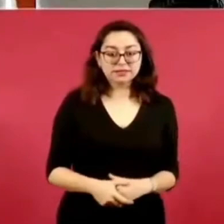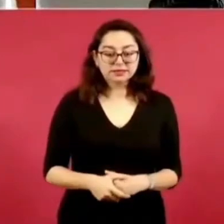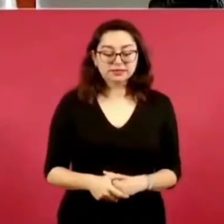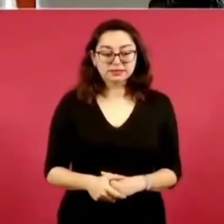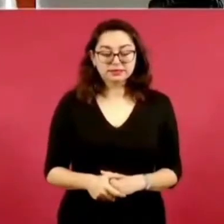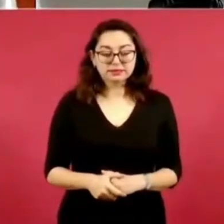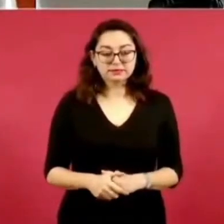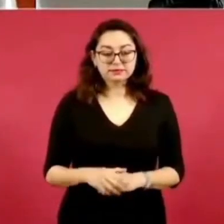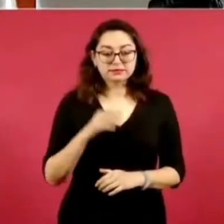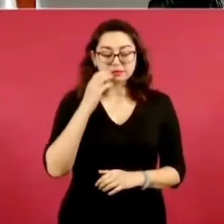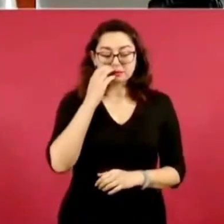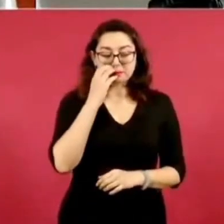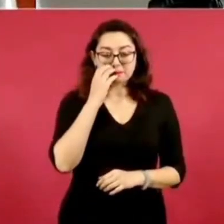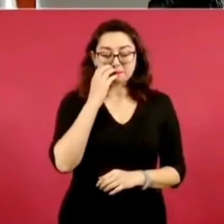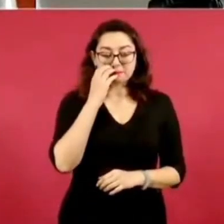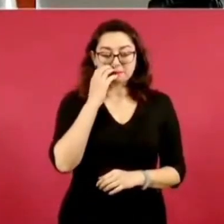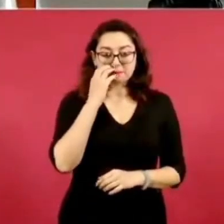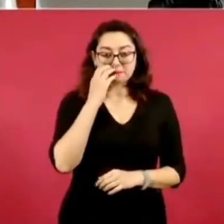ministro.